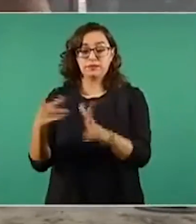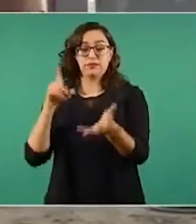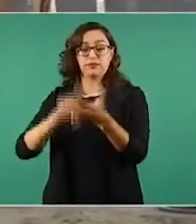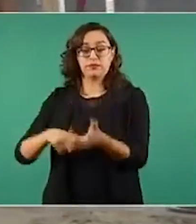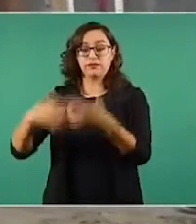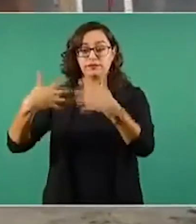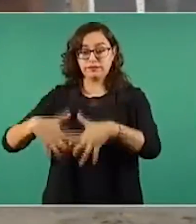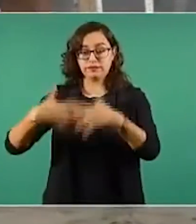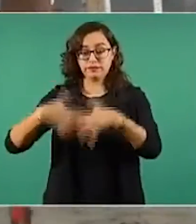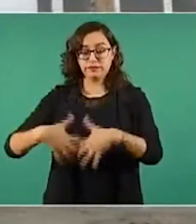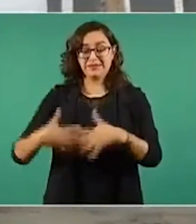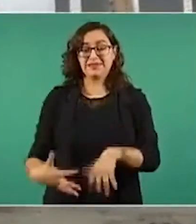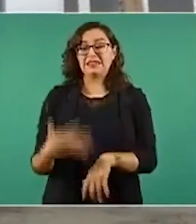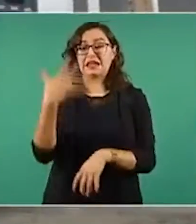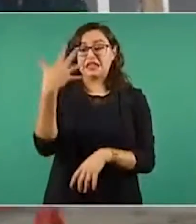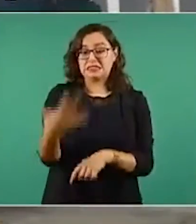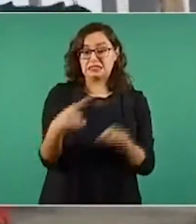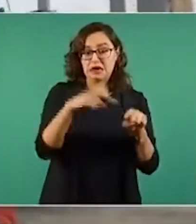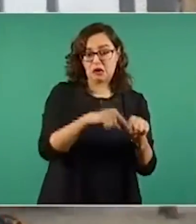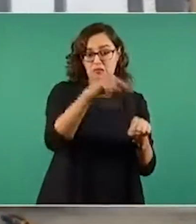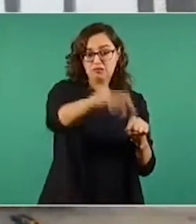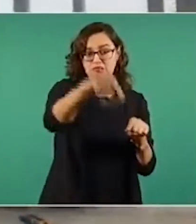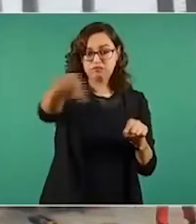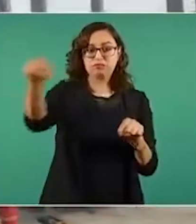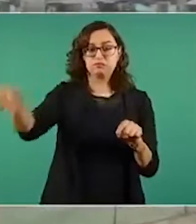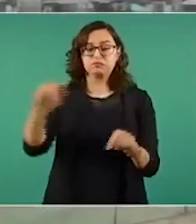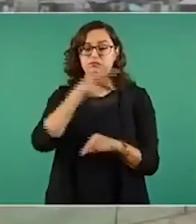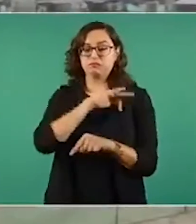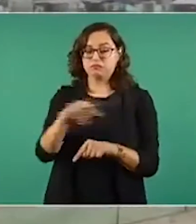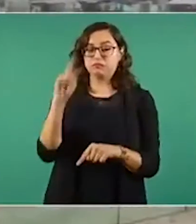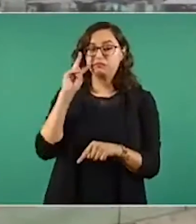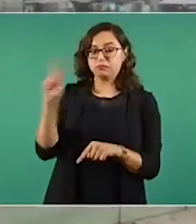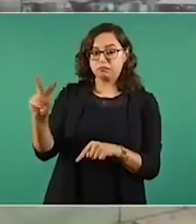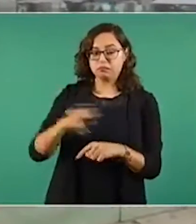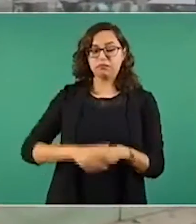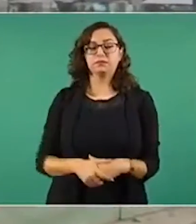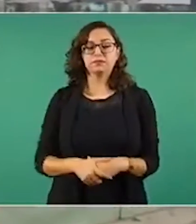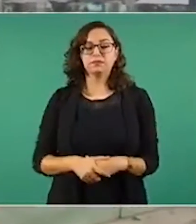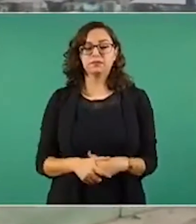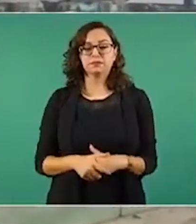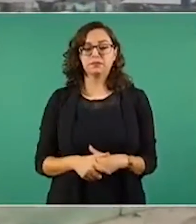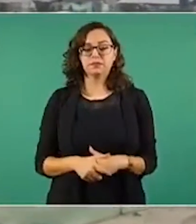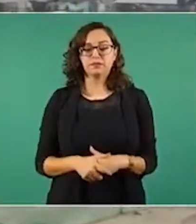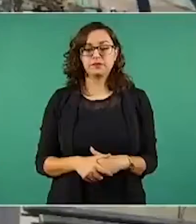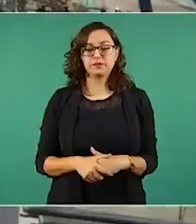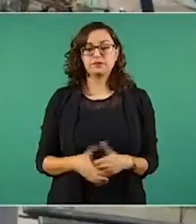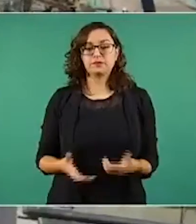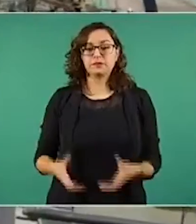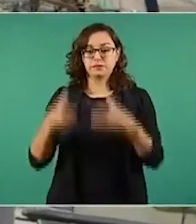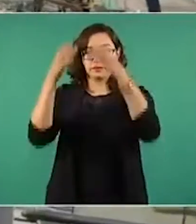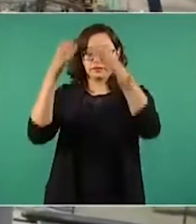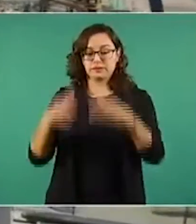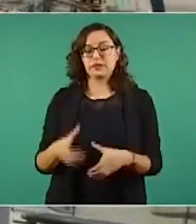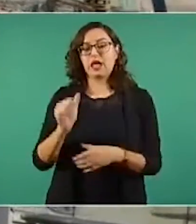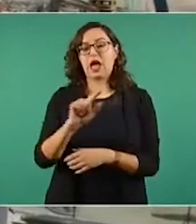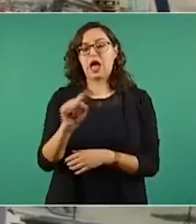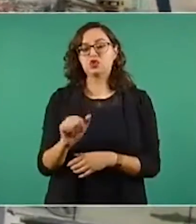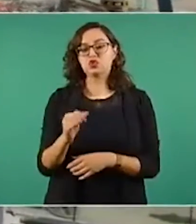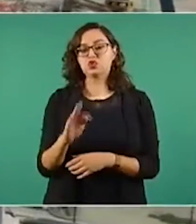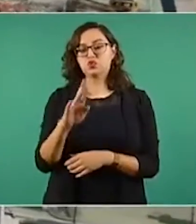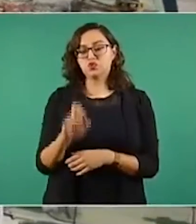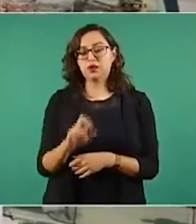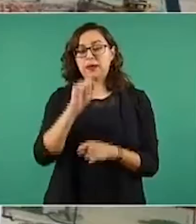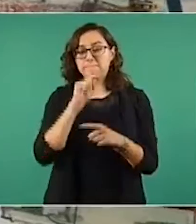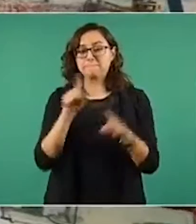cabo el montaje de cinco equipos en la planta hidrotratadora de naftas. En el tren 1, la cama de protección de azufre y los equipos tambores de